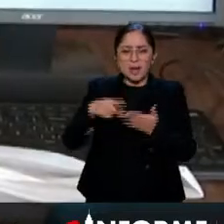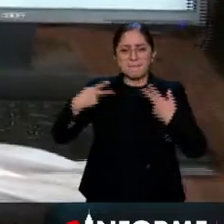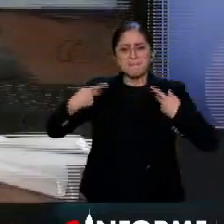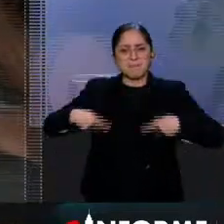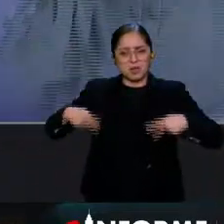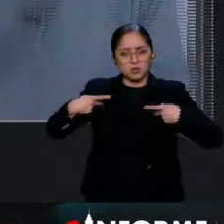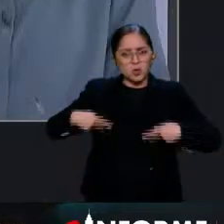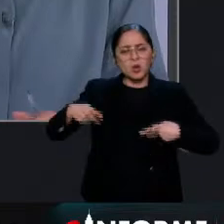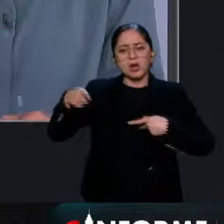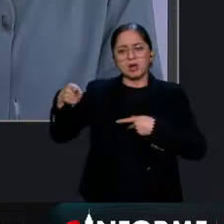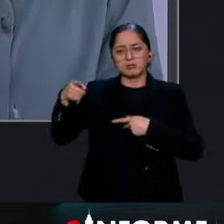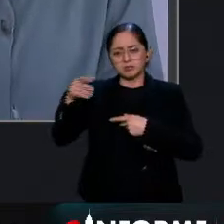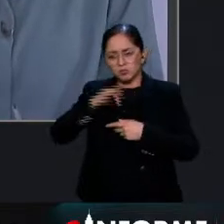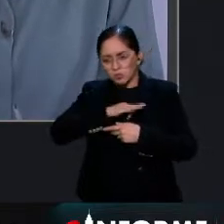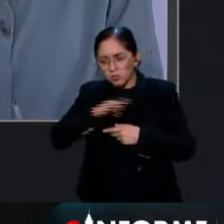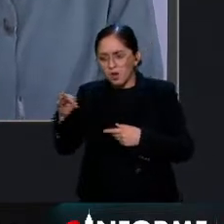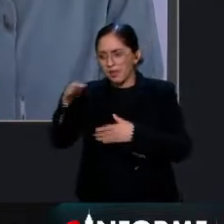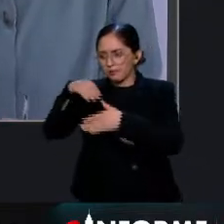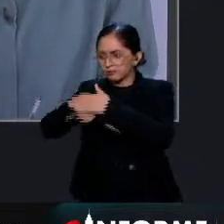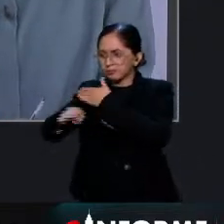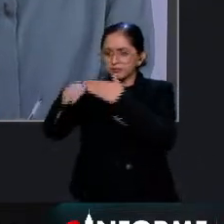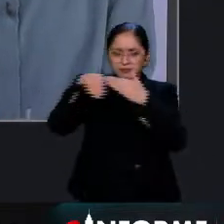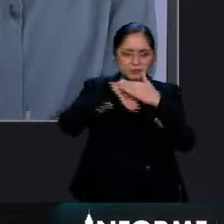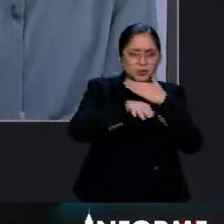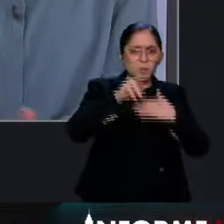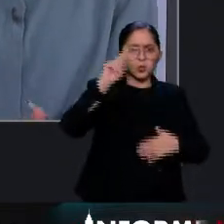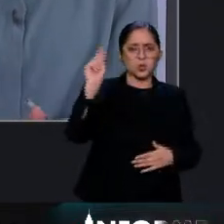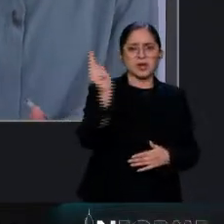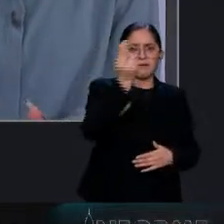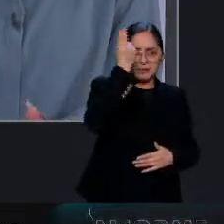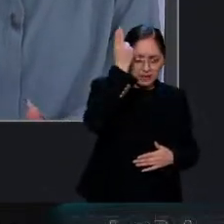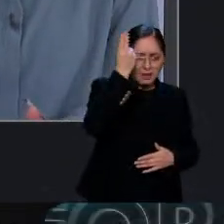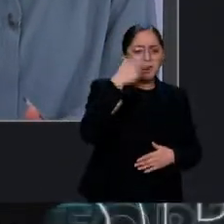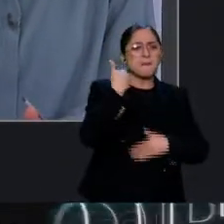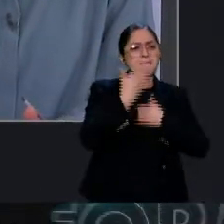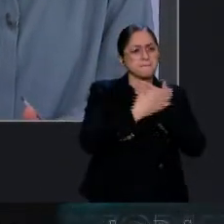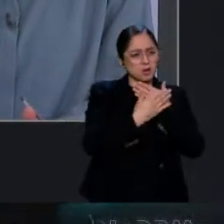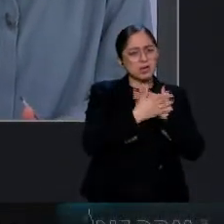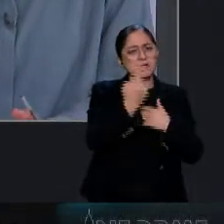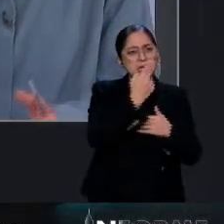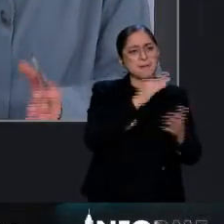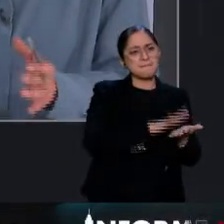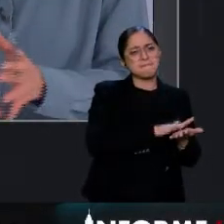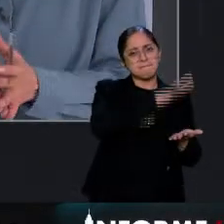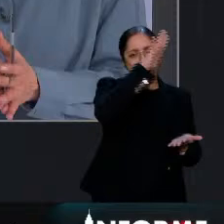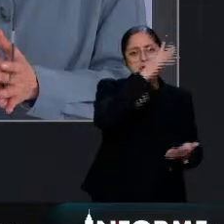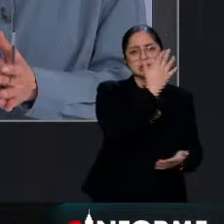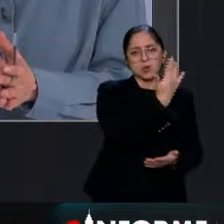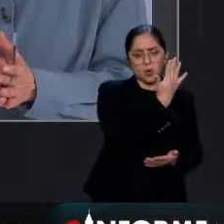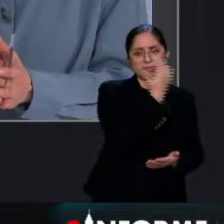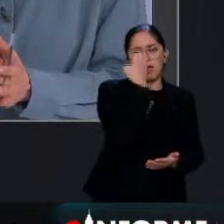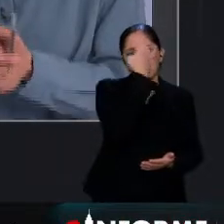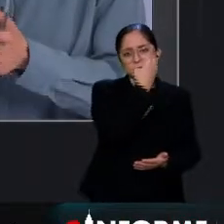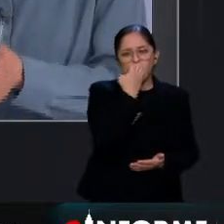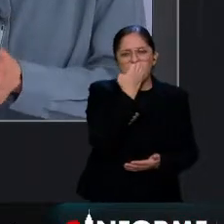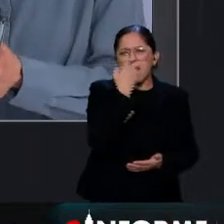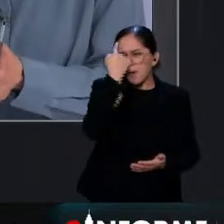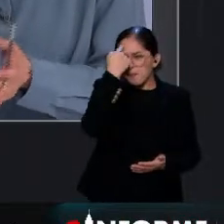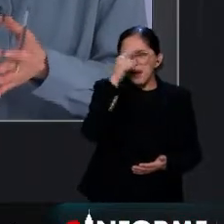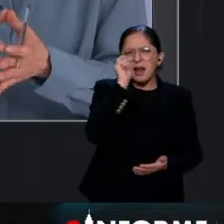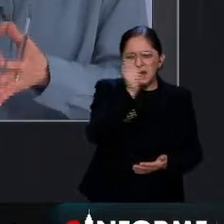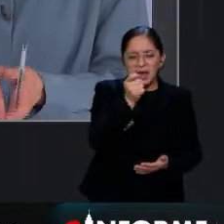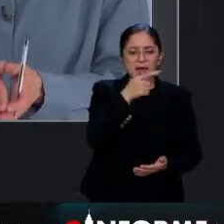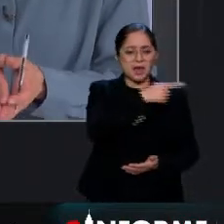construirán todavía 55 planteles más de esta universidad, principalmente para la formación de médicos y enfermeros, porque con ello se busca hacer